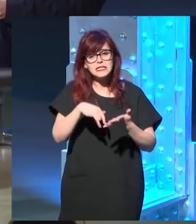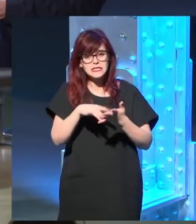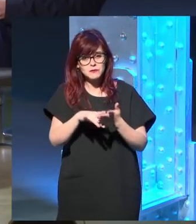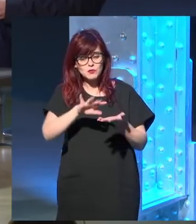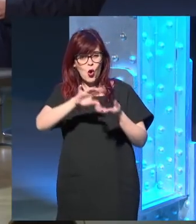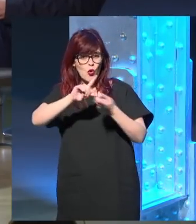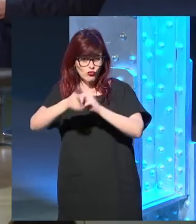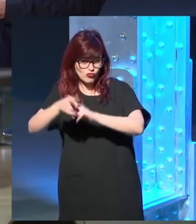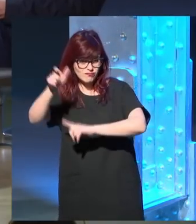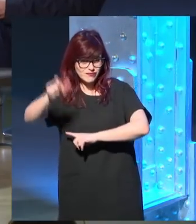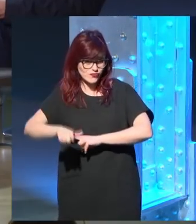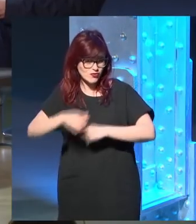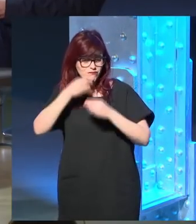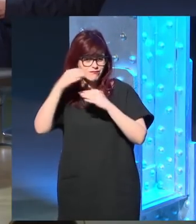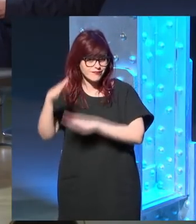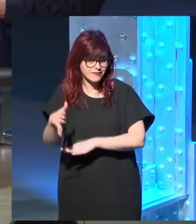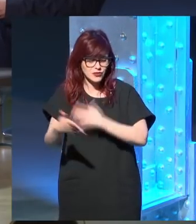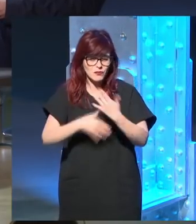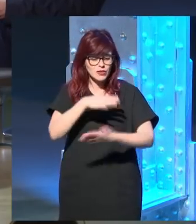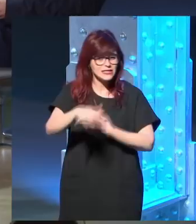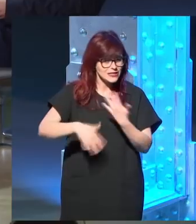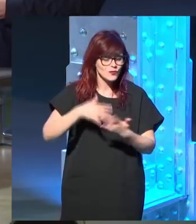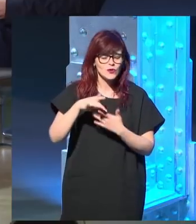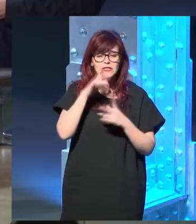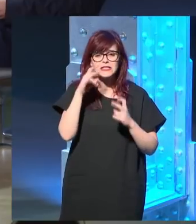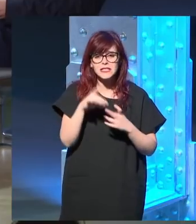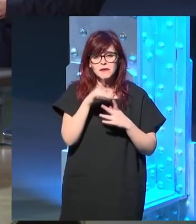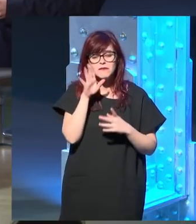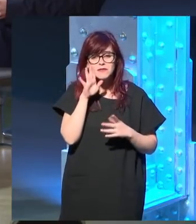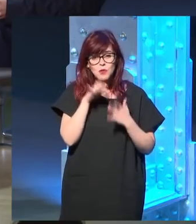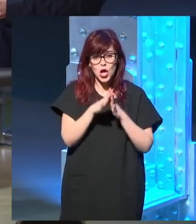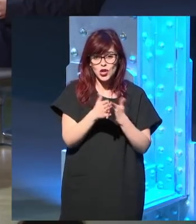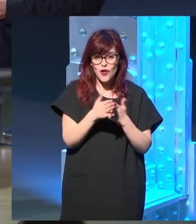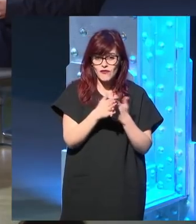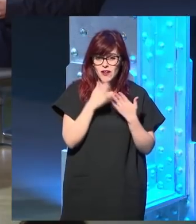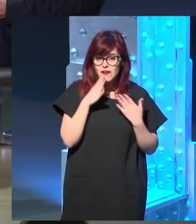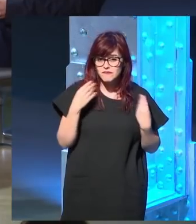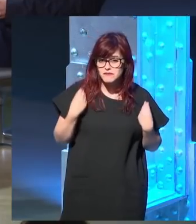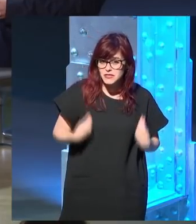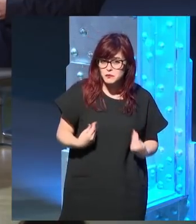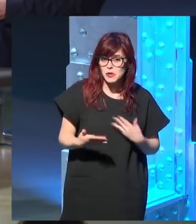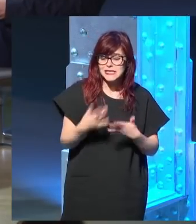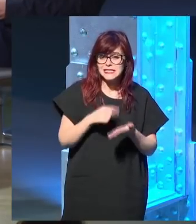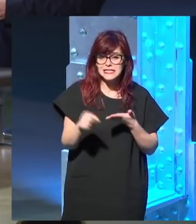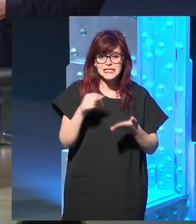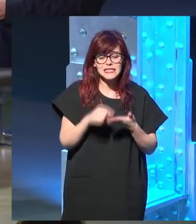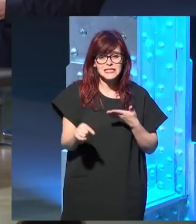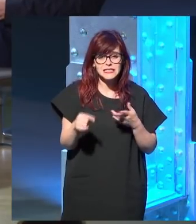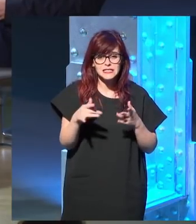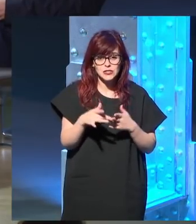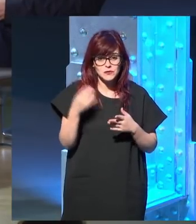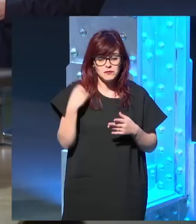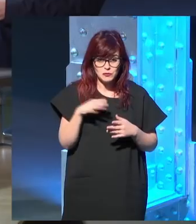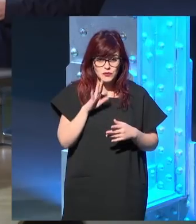writers, y después todavía hubo un cuarto plano por cuanto a esas novelas ya habían sido escritas 200 años